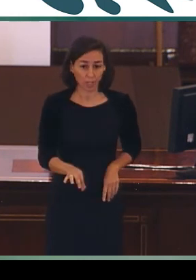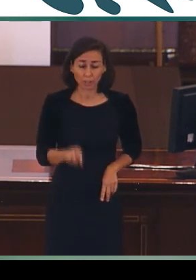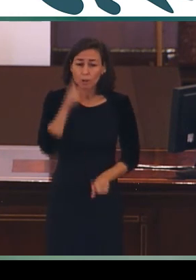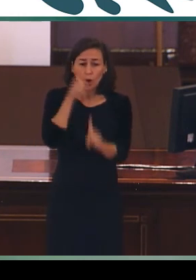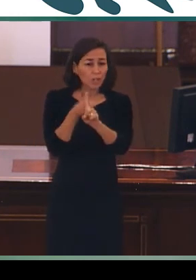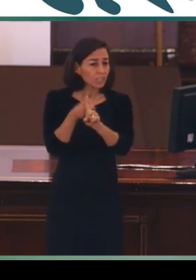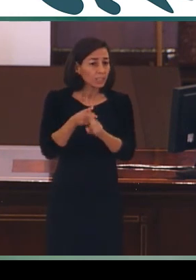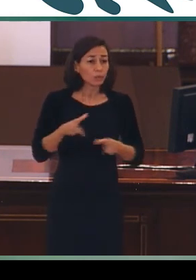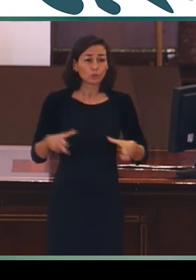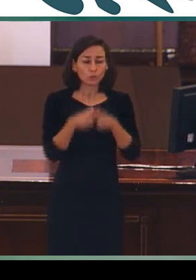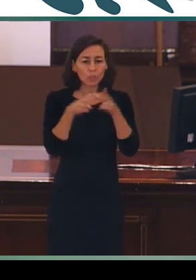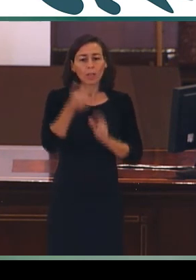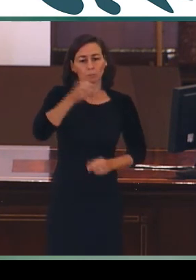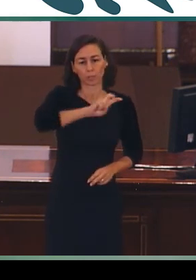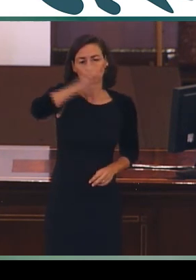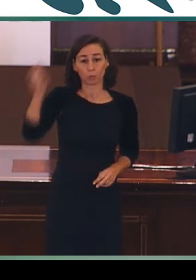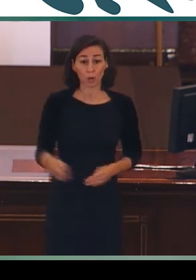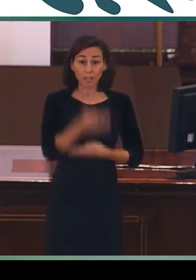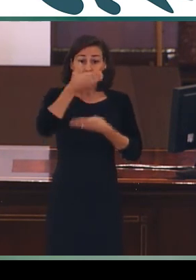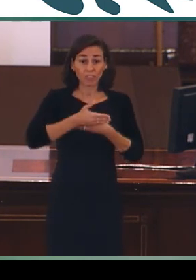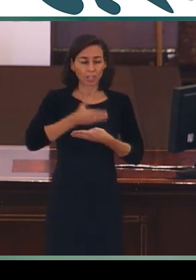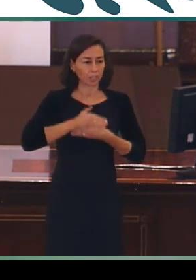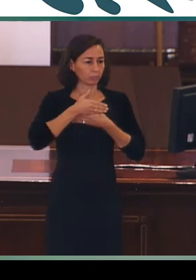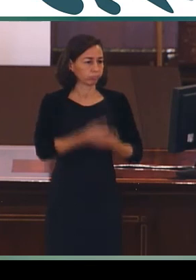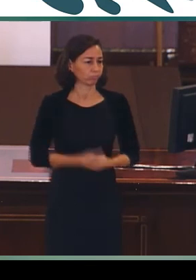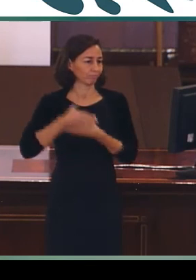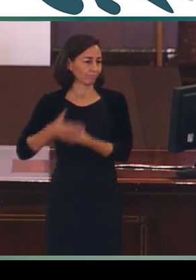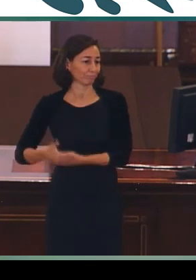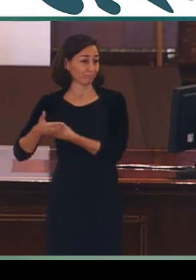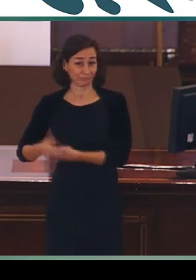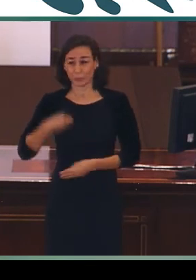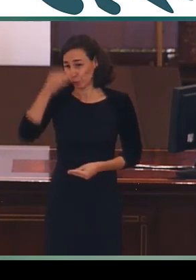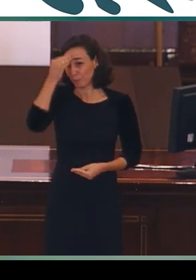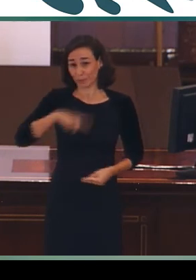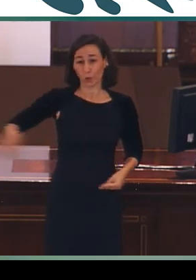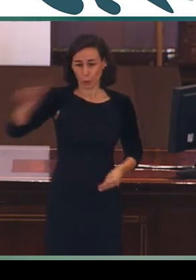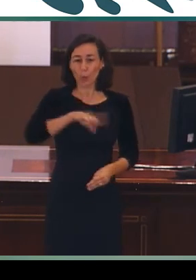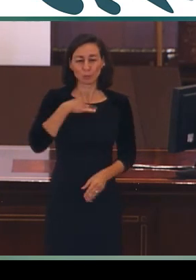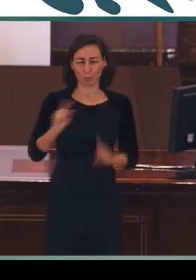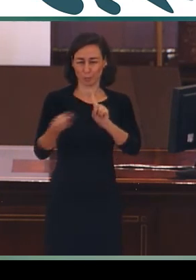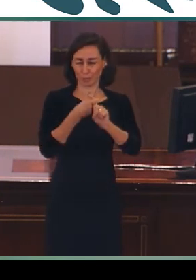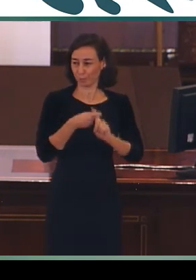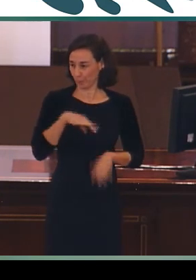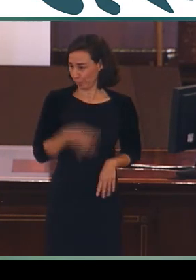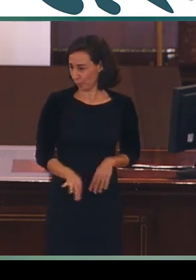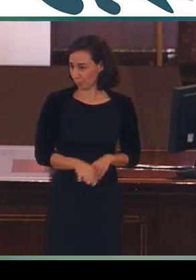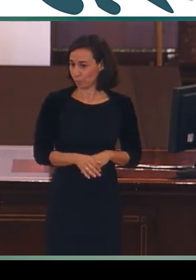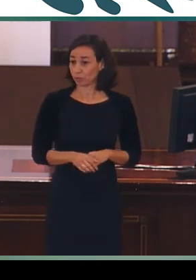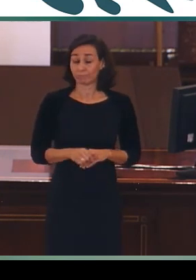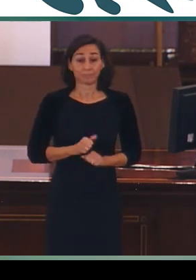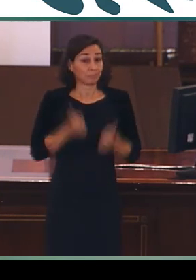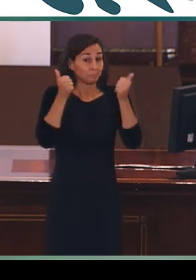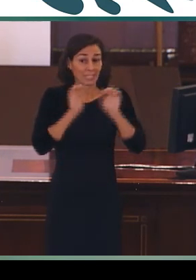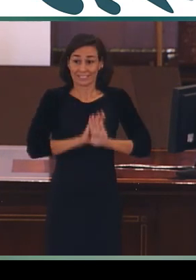y una sociedad sin barreras. Entre todos, estoy segura que lo conseguiremos. Sin más,